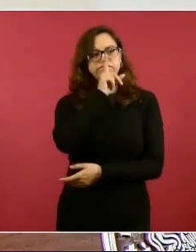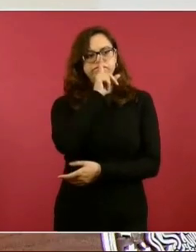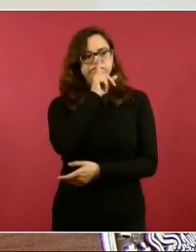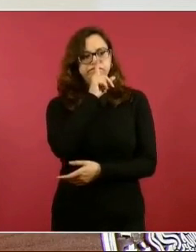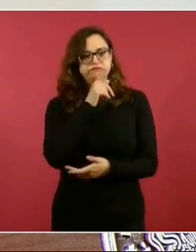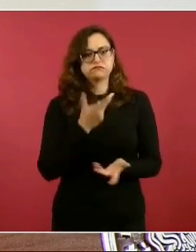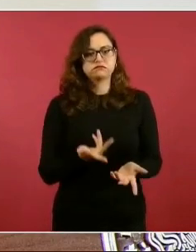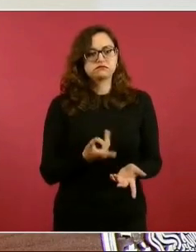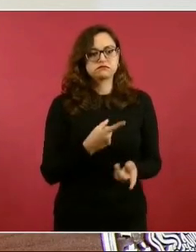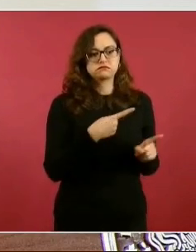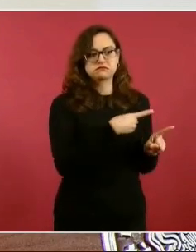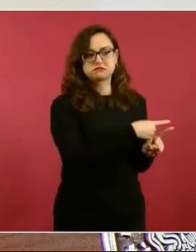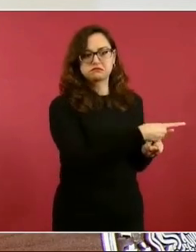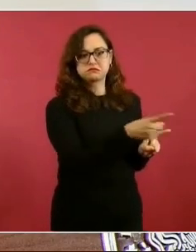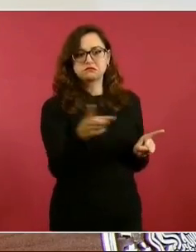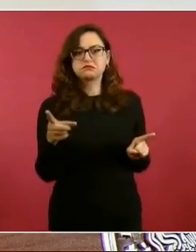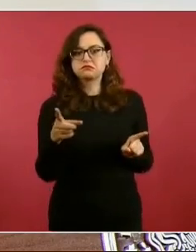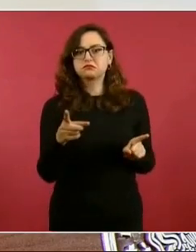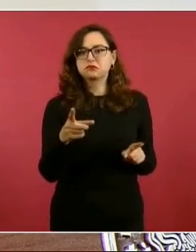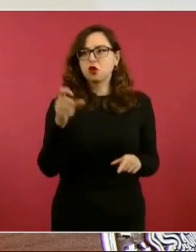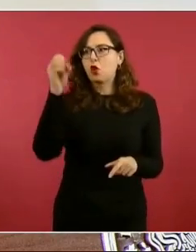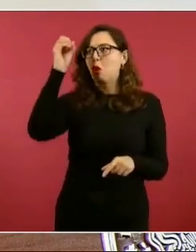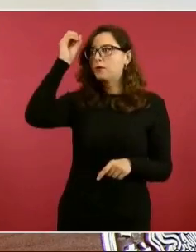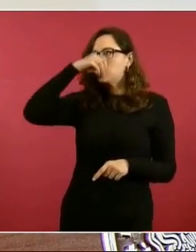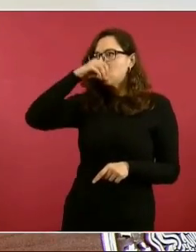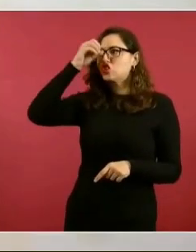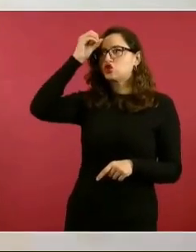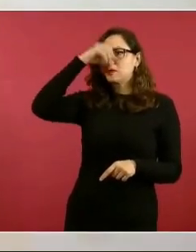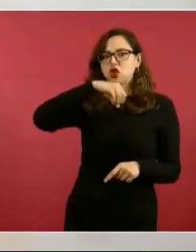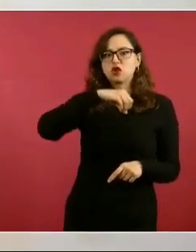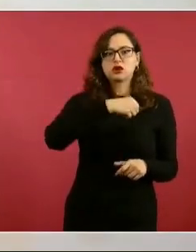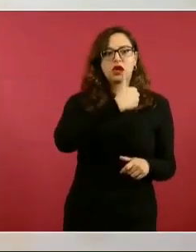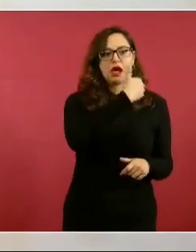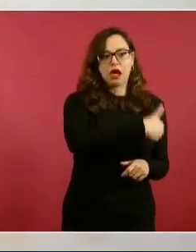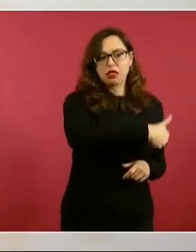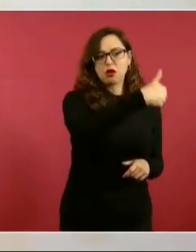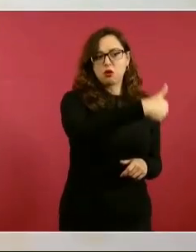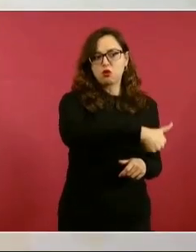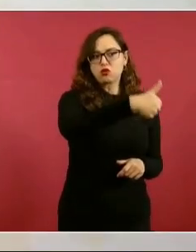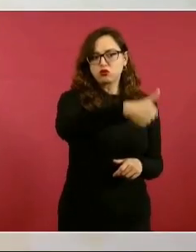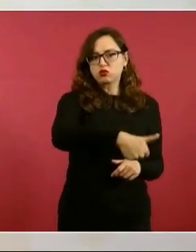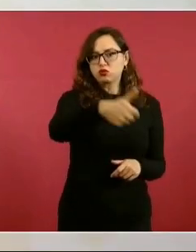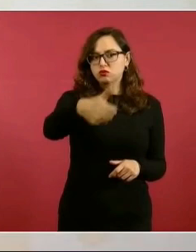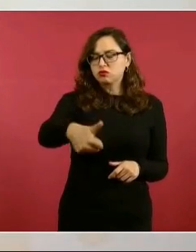Y empezaron a pedir la palabra y desde el primero